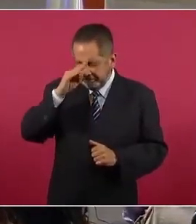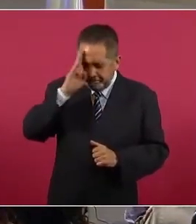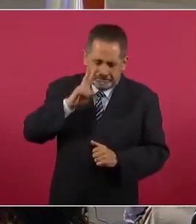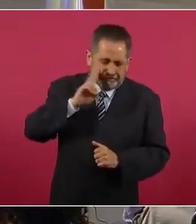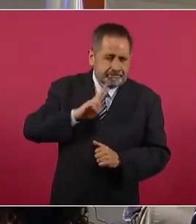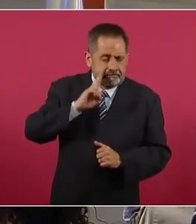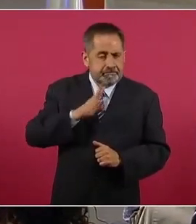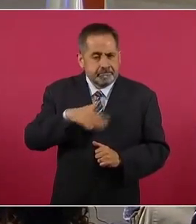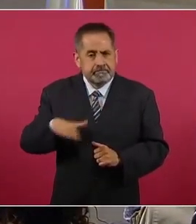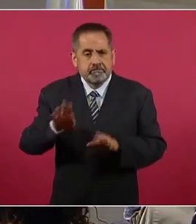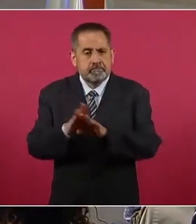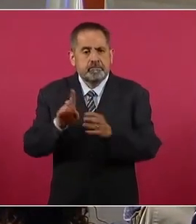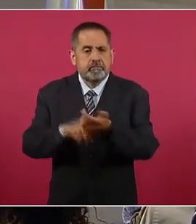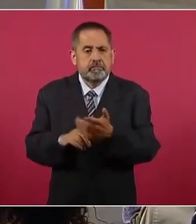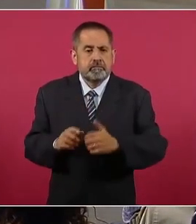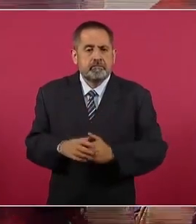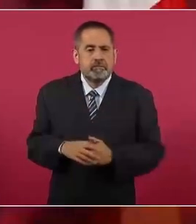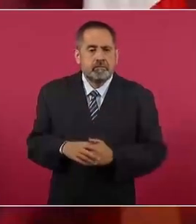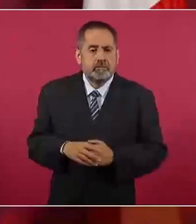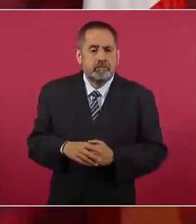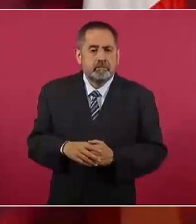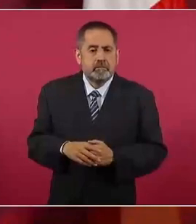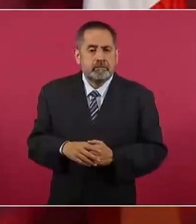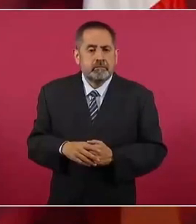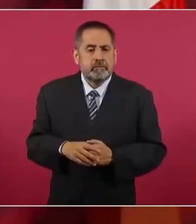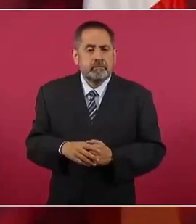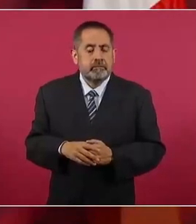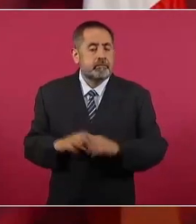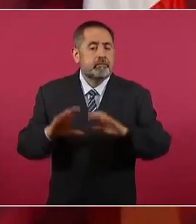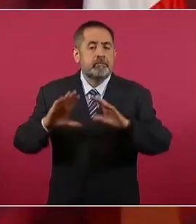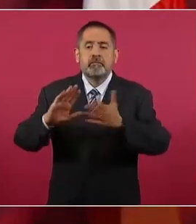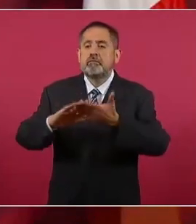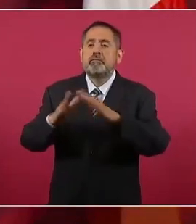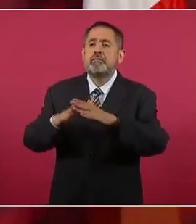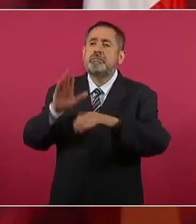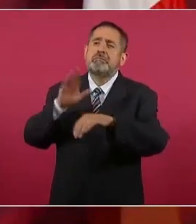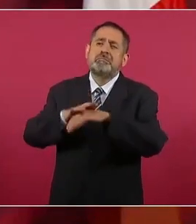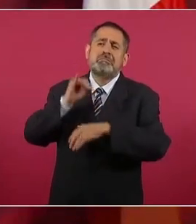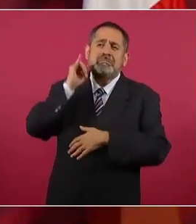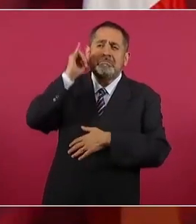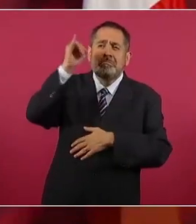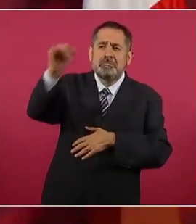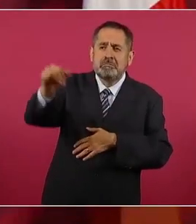en las comunidades más apartadas.